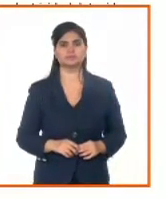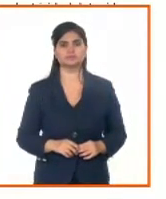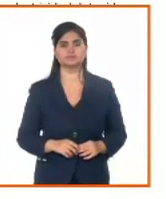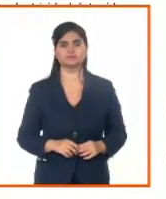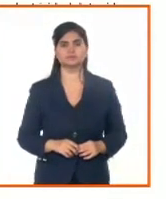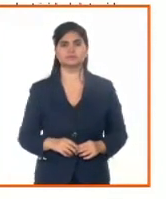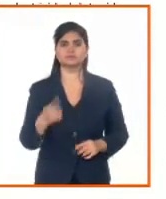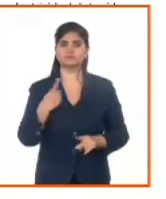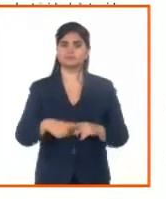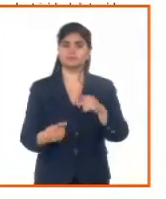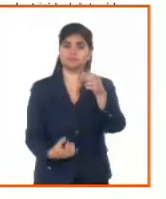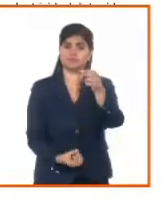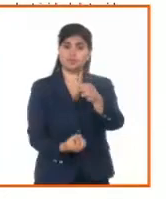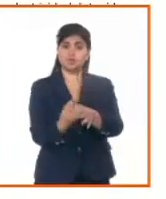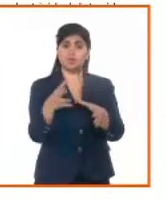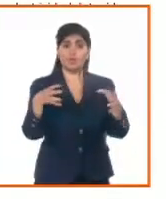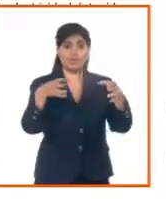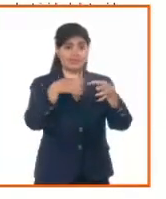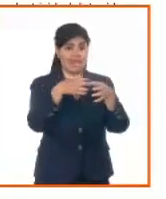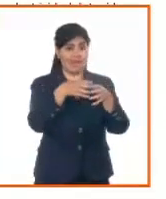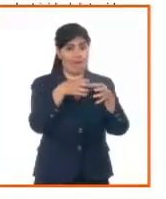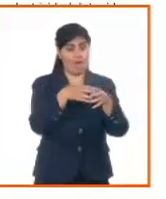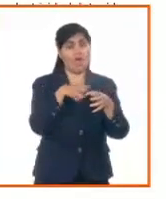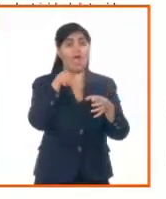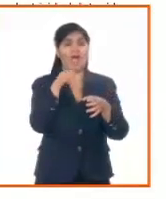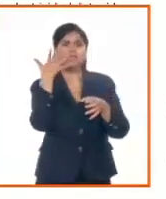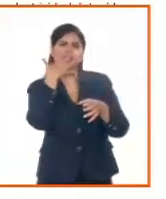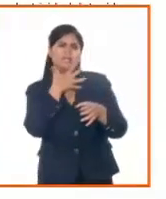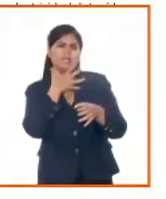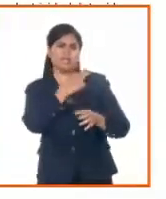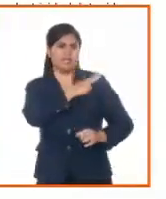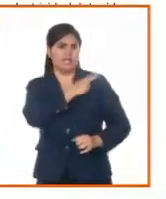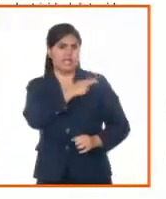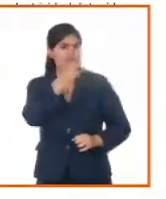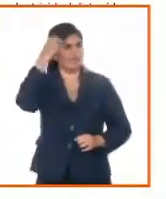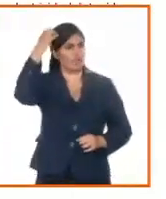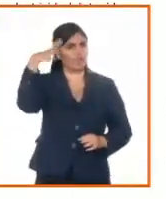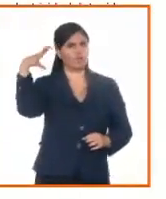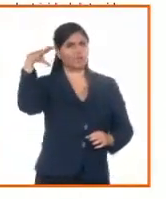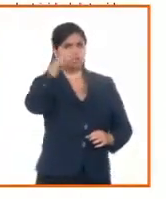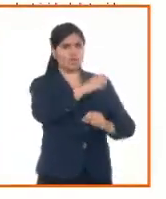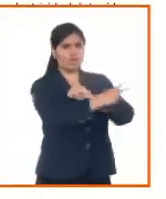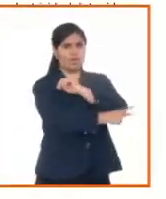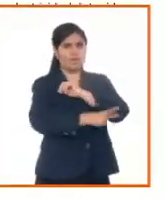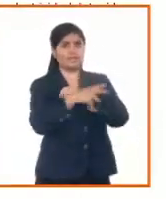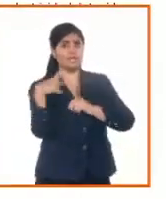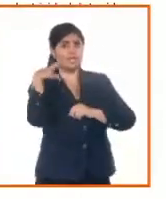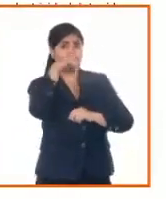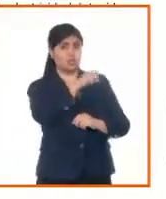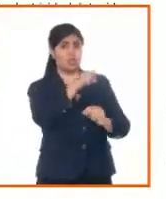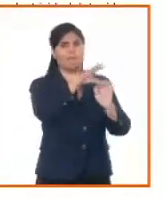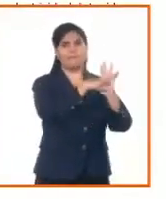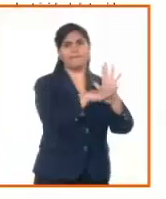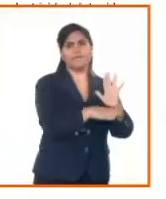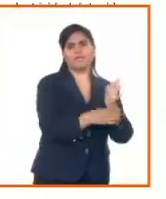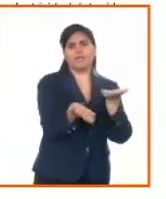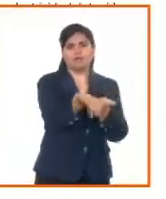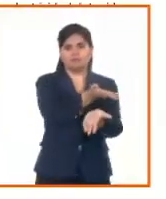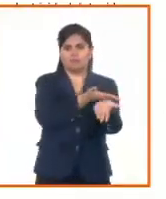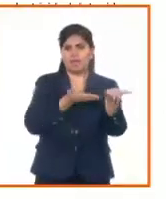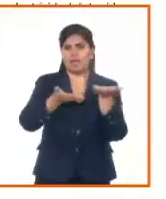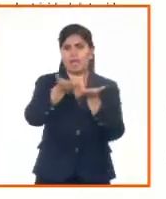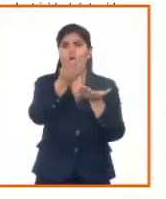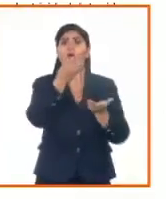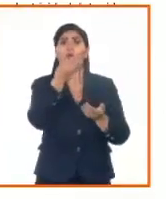crear un grupo de trabajo técnico integrado por representantes de gobierno de cada país para determinar las medidas de cooperación regional que puedan